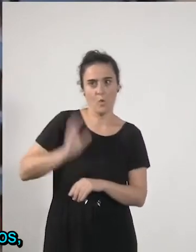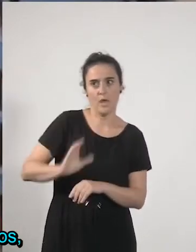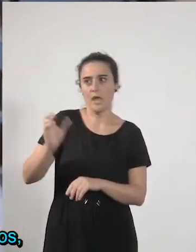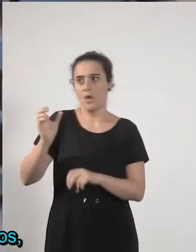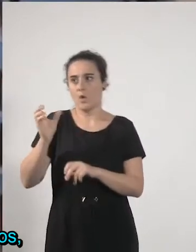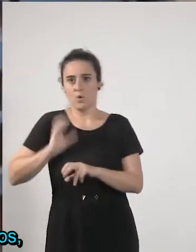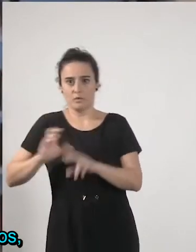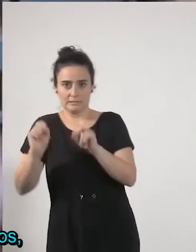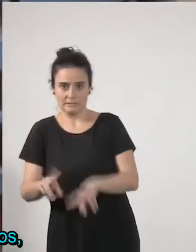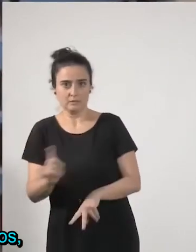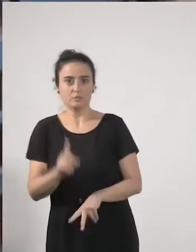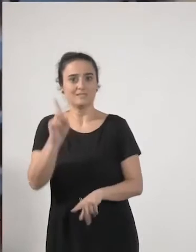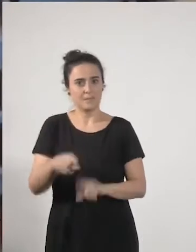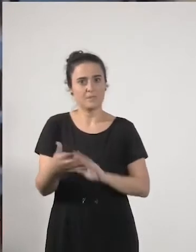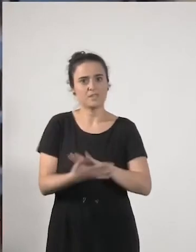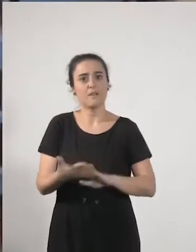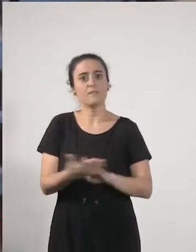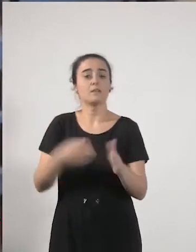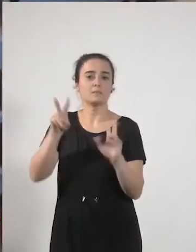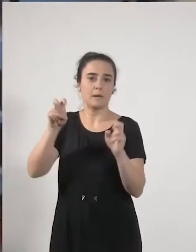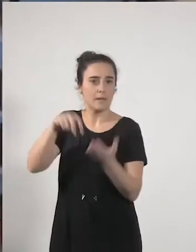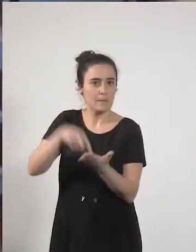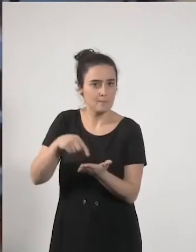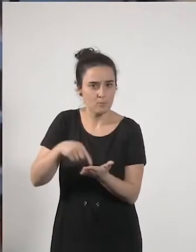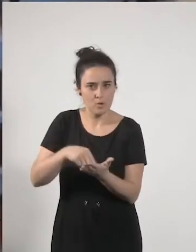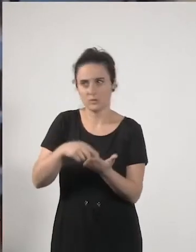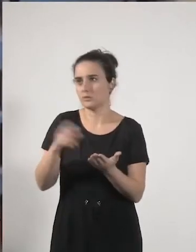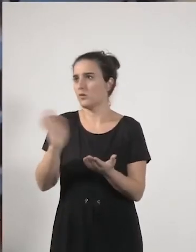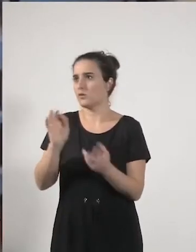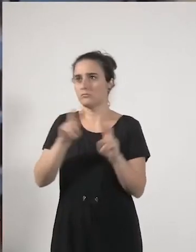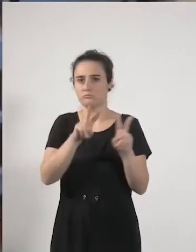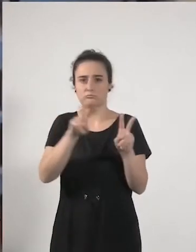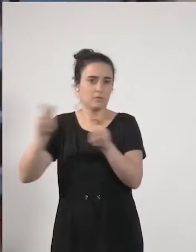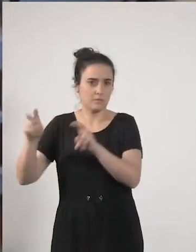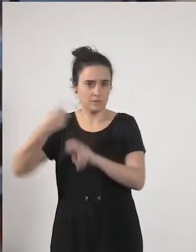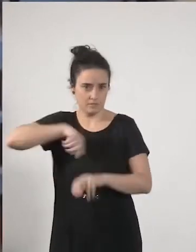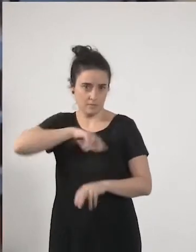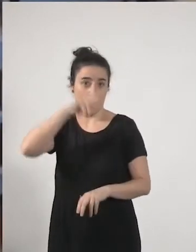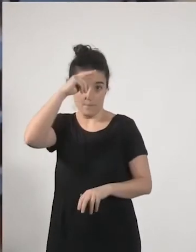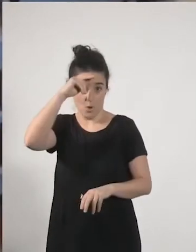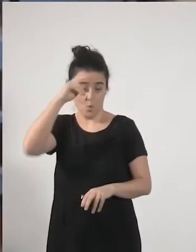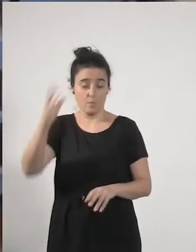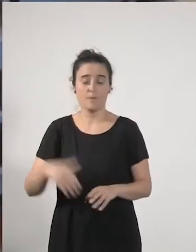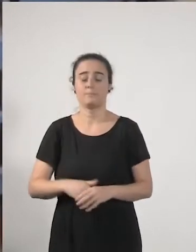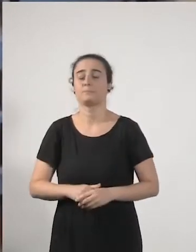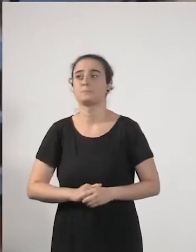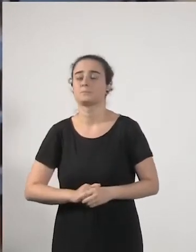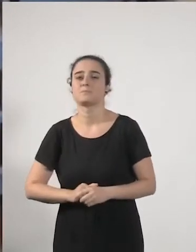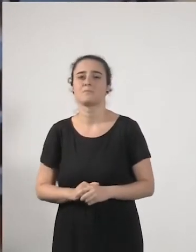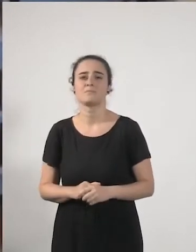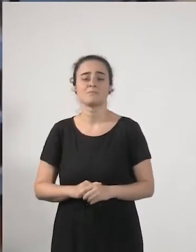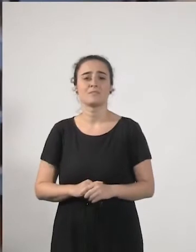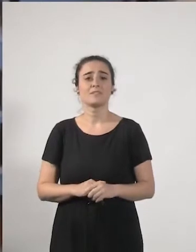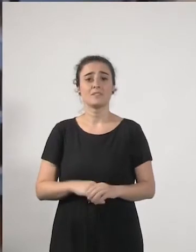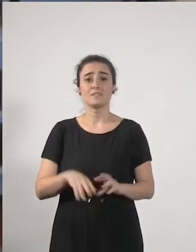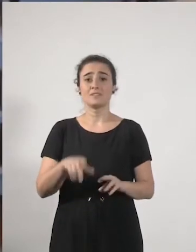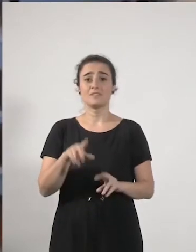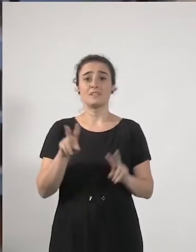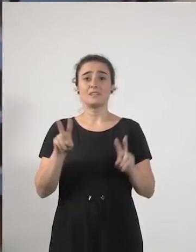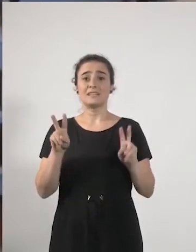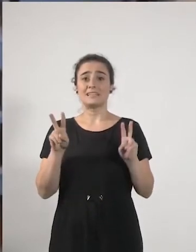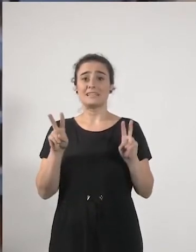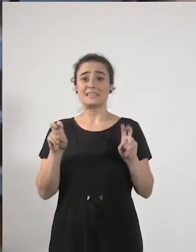también de impuestos habla de todas estas cuestiones que nos preocupan en relación a lo que decías de la